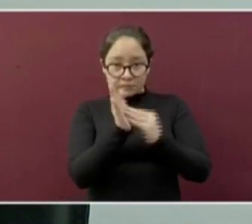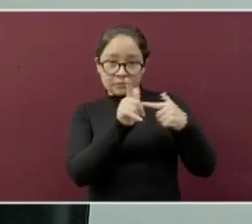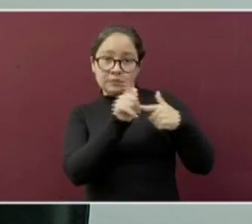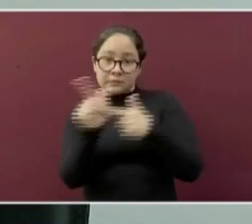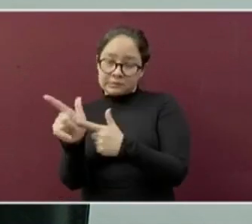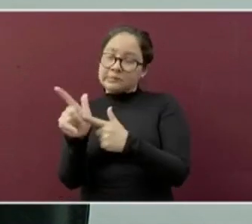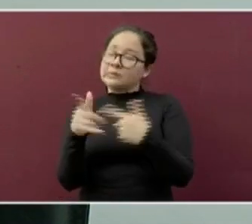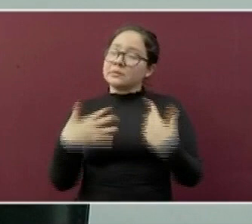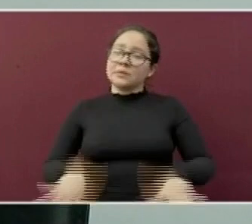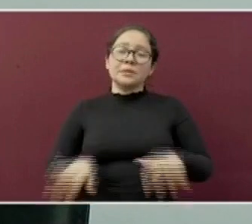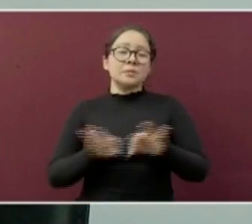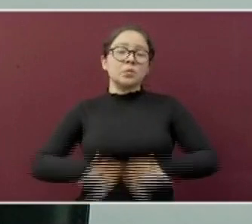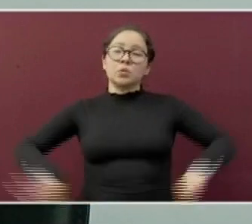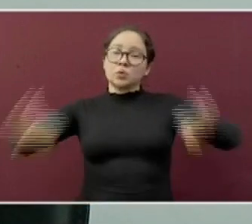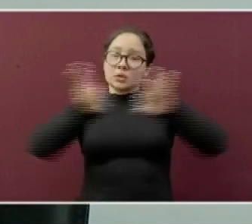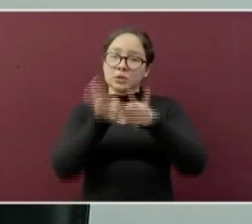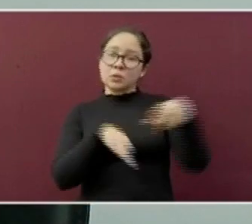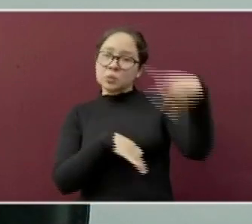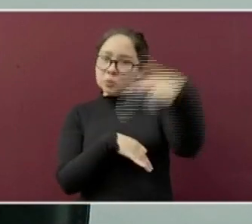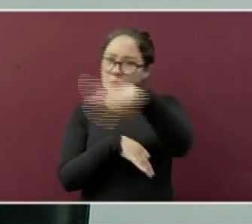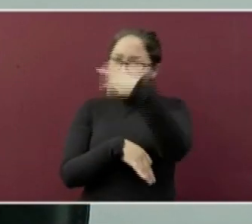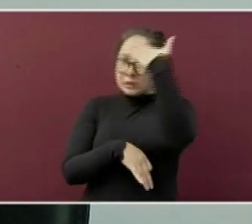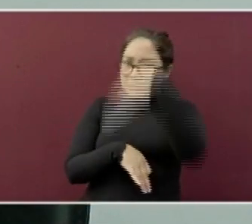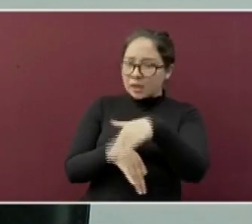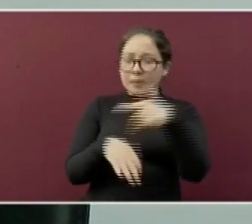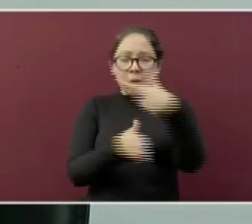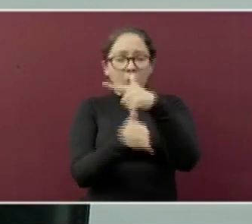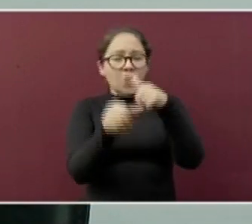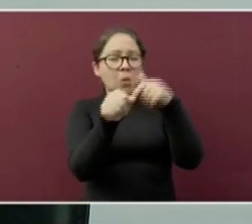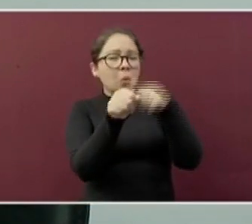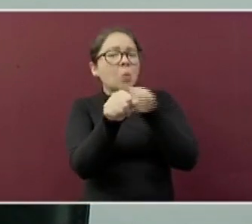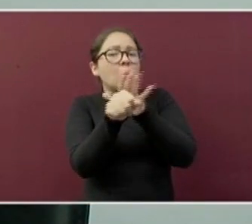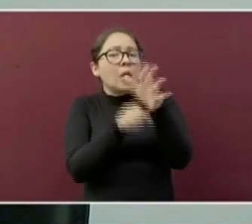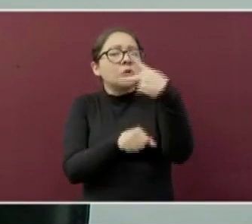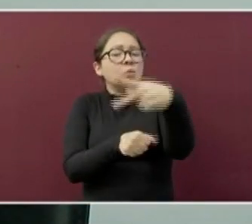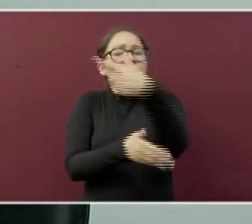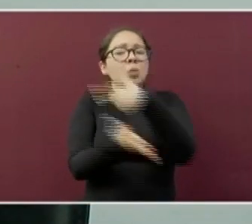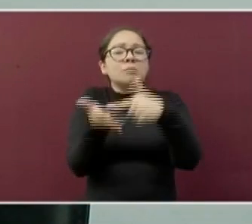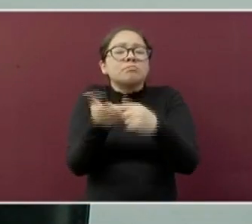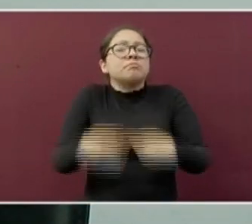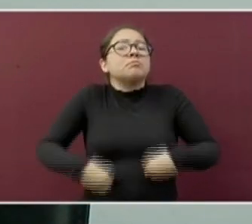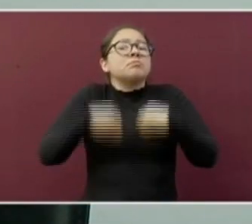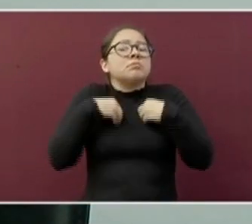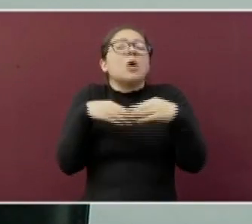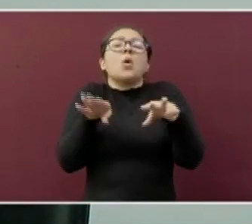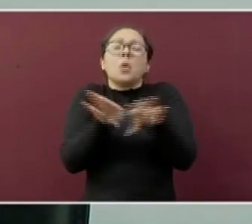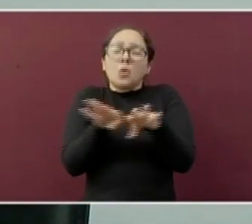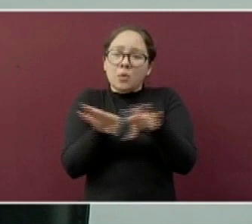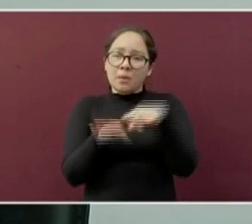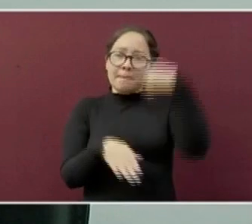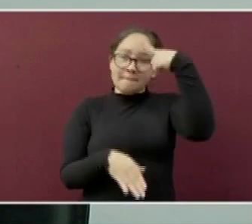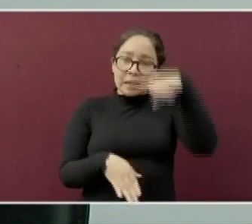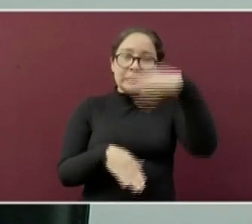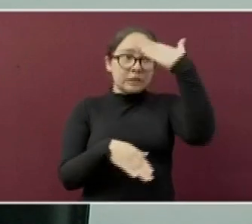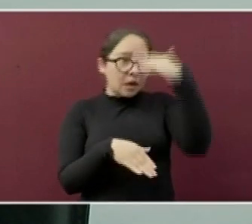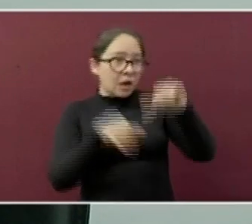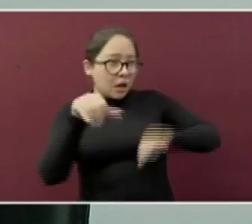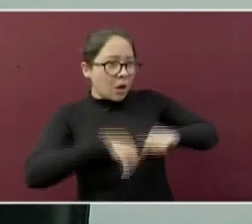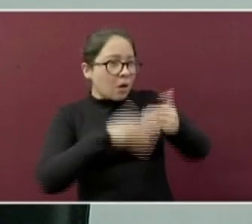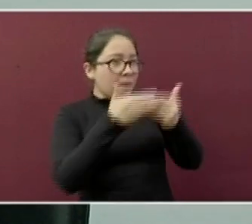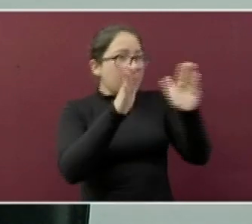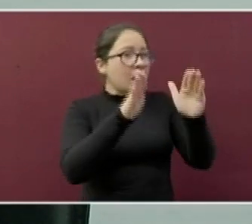lo que es importante que usted identifique en qué color del semáforo se encuentra su municipio para saber qué actividades están